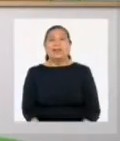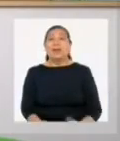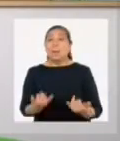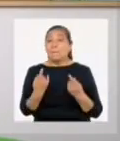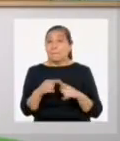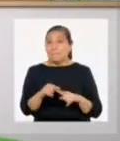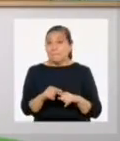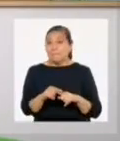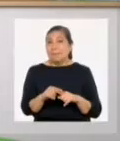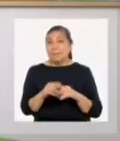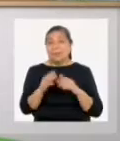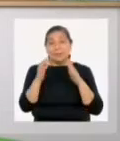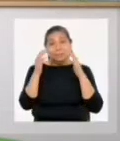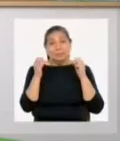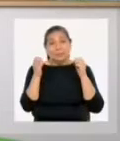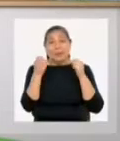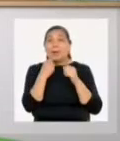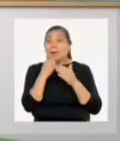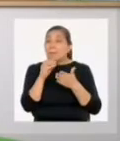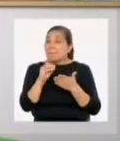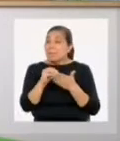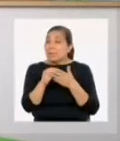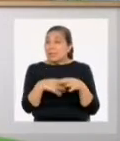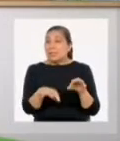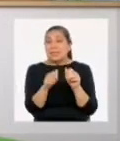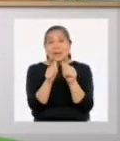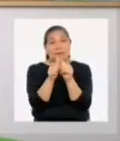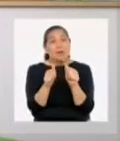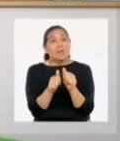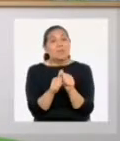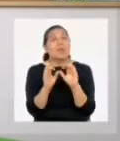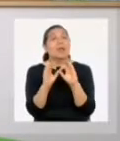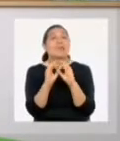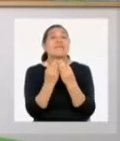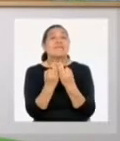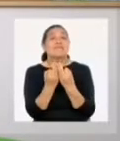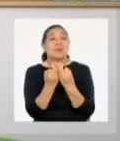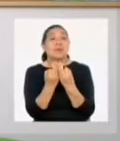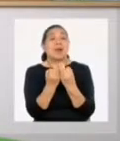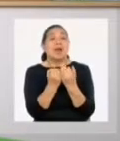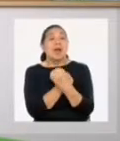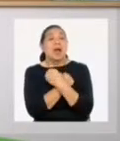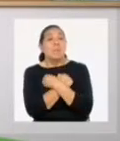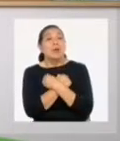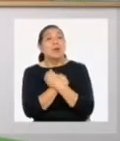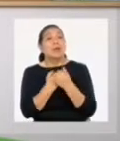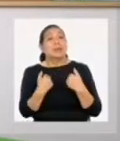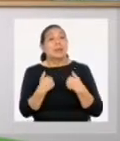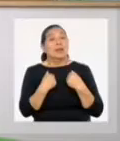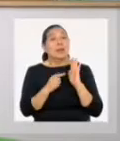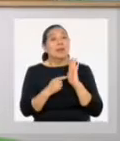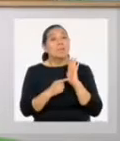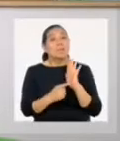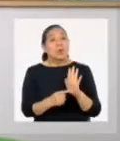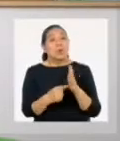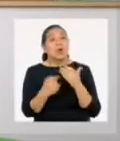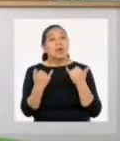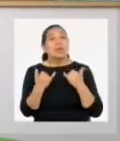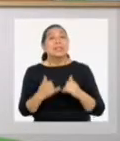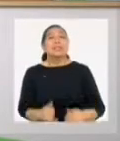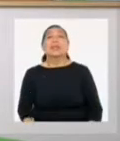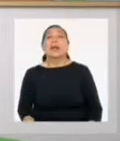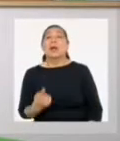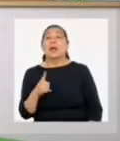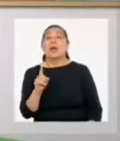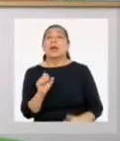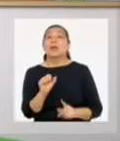En el contexto del virreinato, prevalecía el modelo de familia y el amor que se debía reflejar en esta